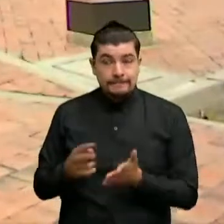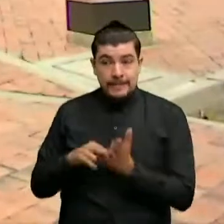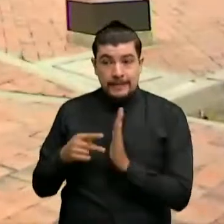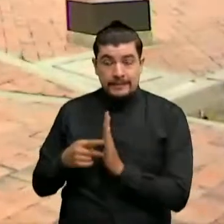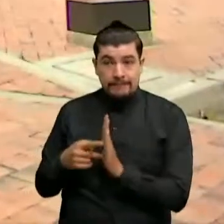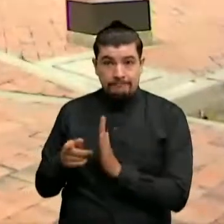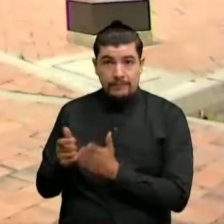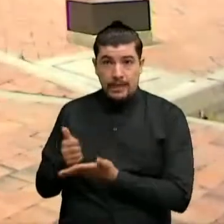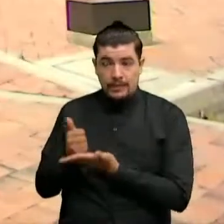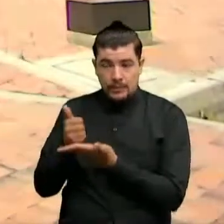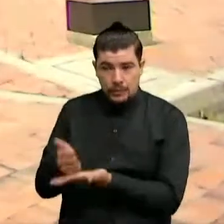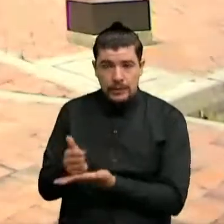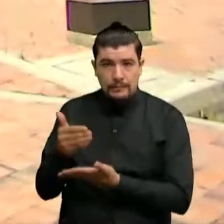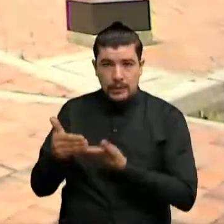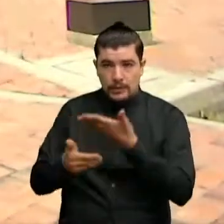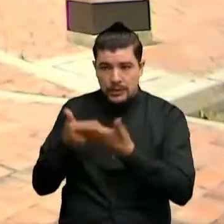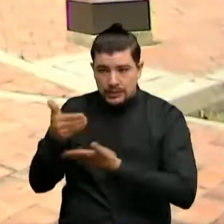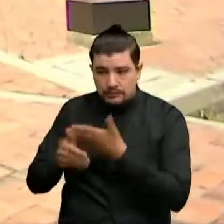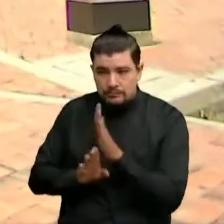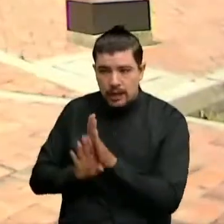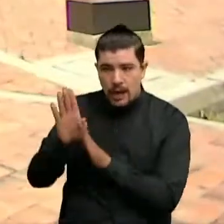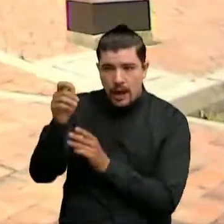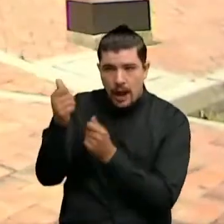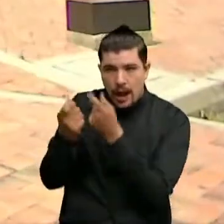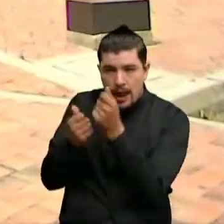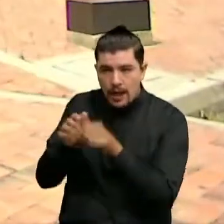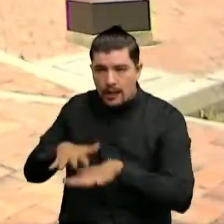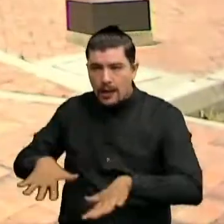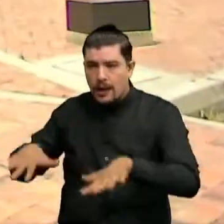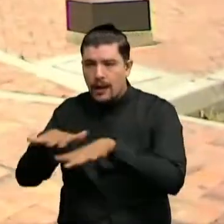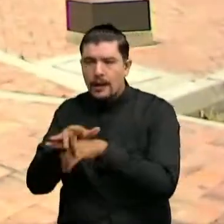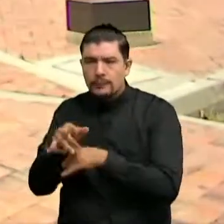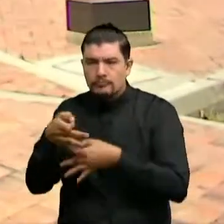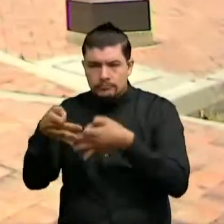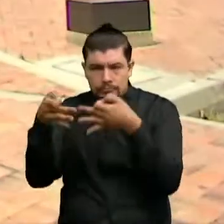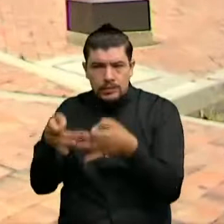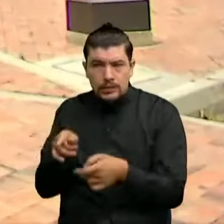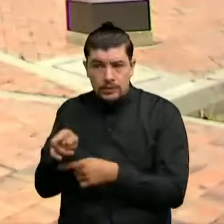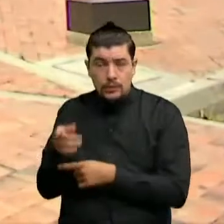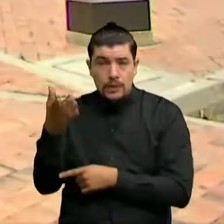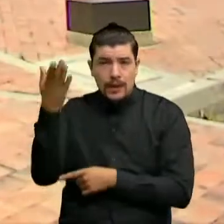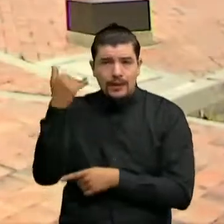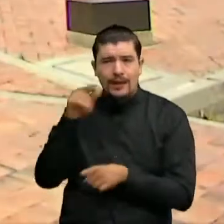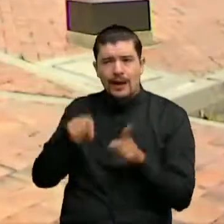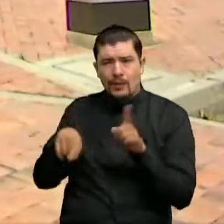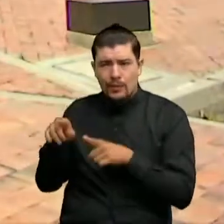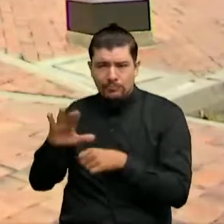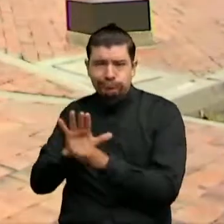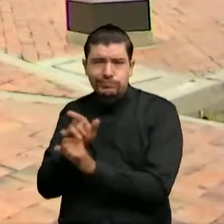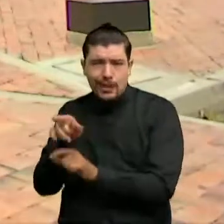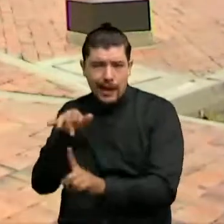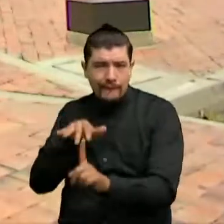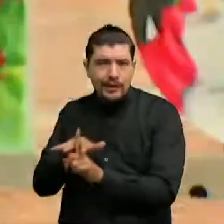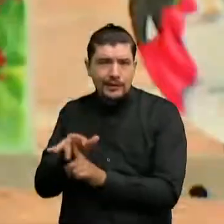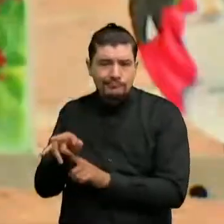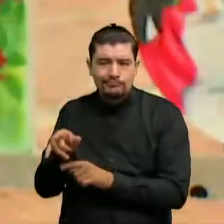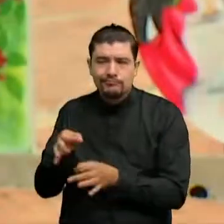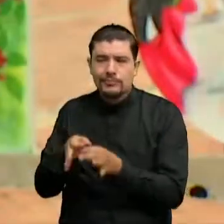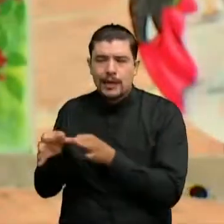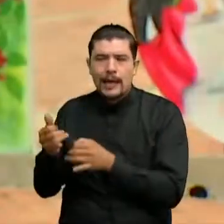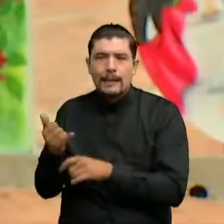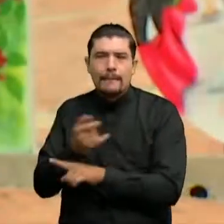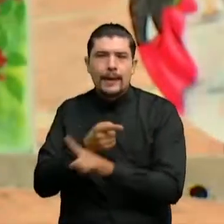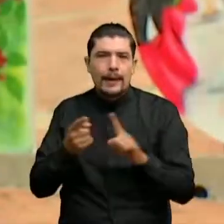el proceso y el desarrollo de la reactivación pues de este lugar que sin lugar a dudas también se ha visto afectado por la pandemia del COVID-19